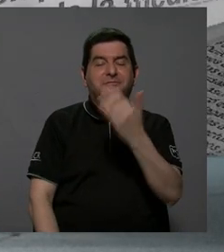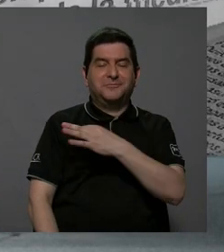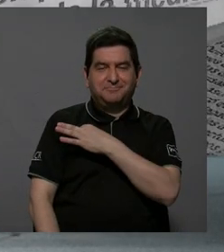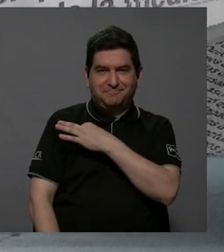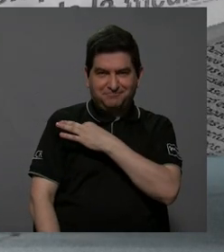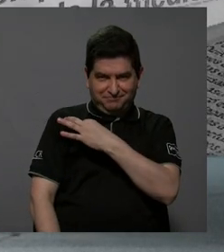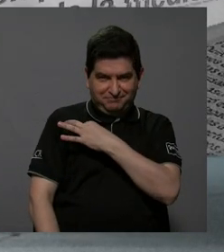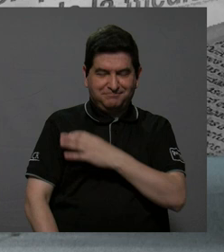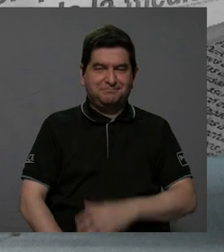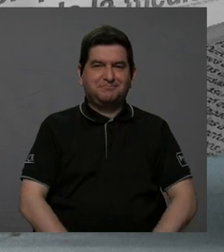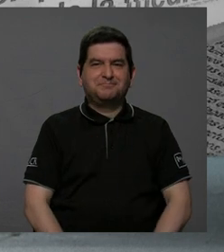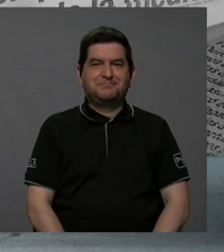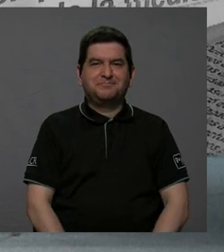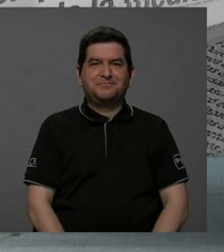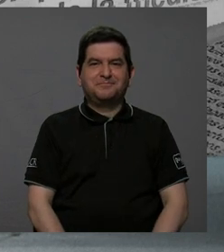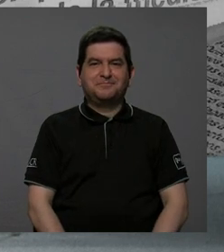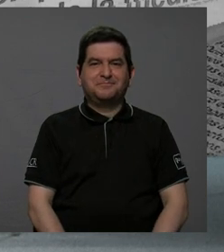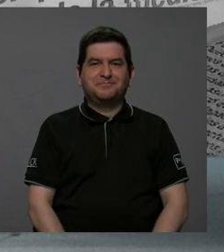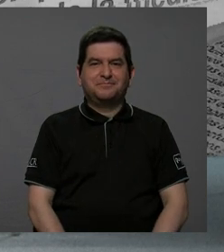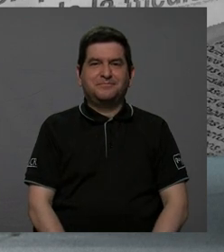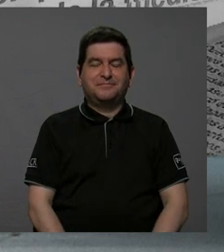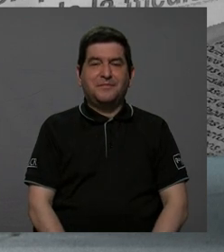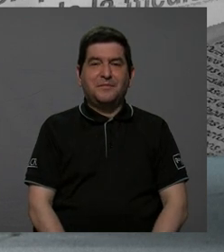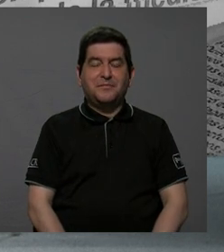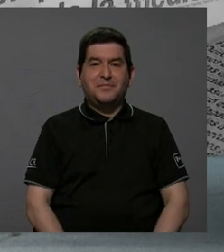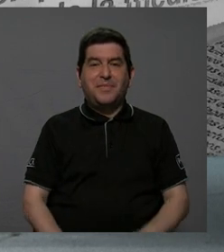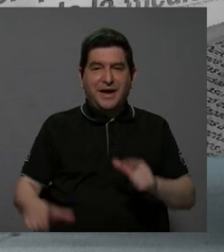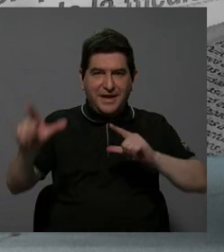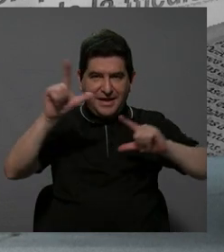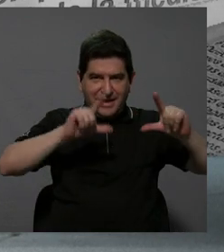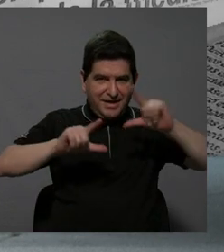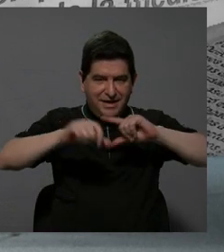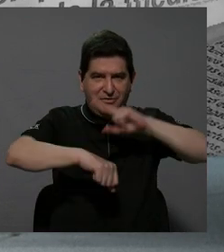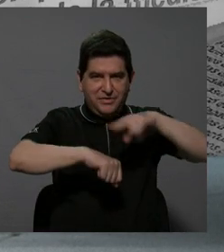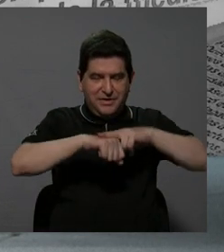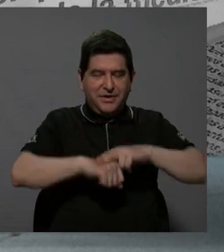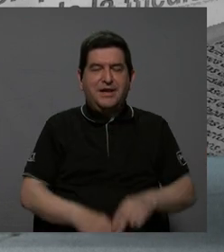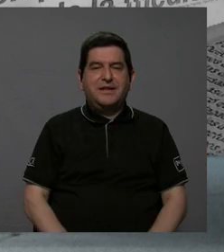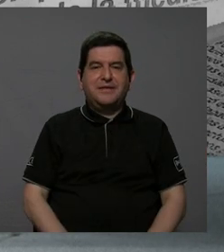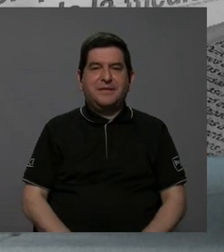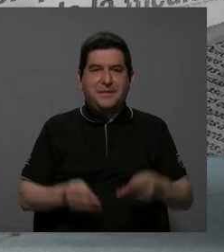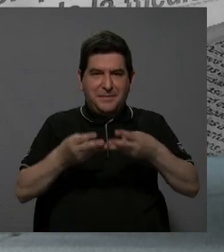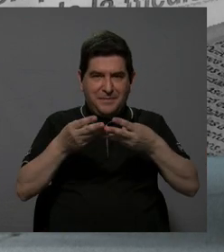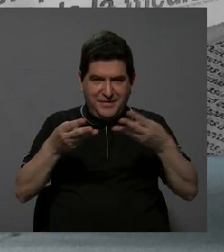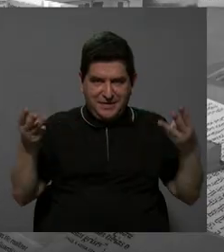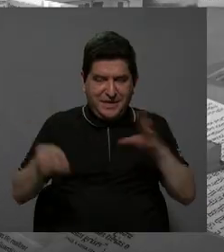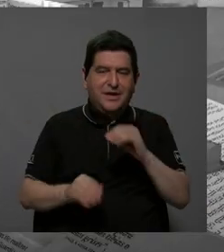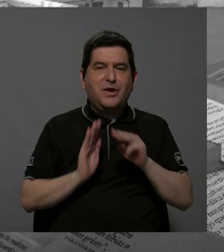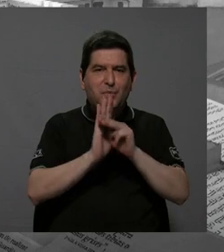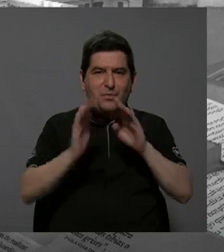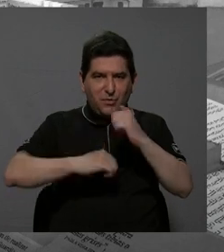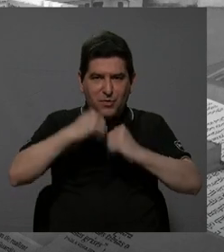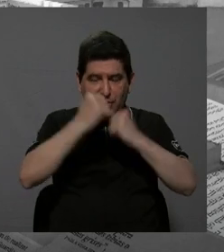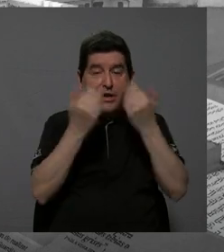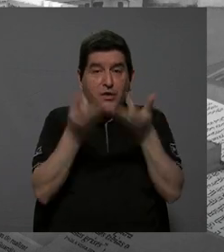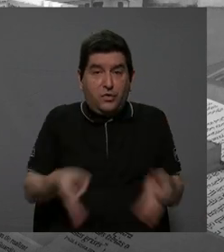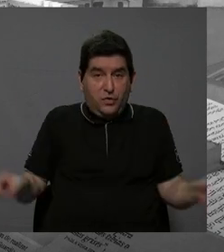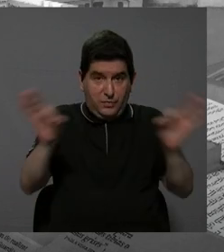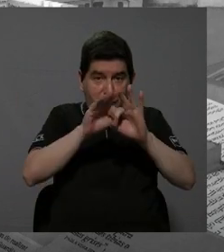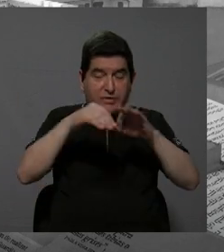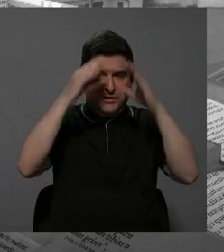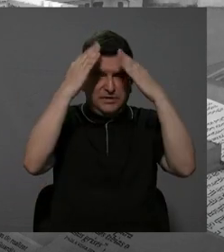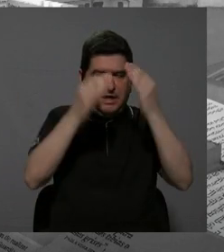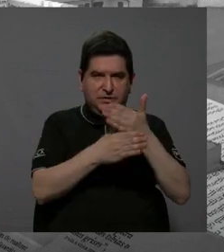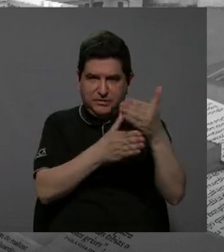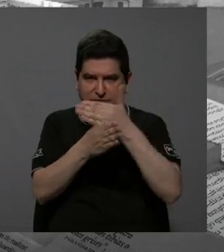invitación. Para el ANAME en general siempre es un gusto trasladar esta información a todos los usuarios y pues